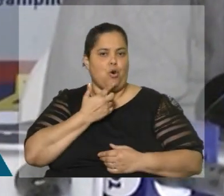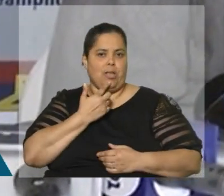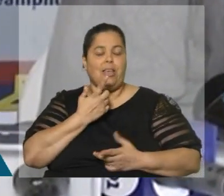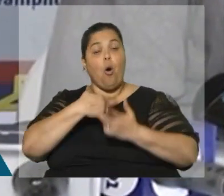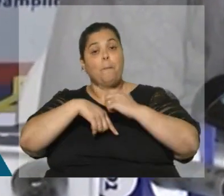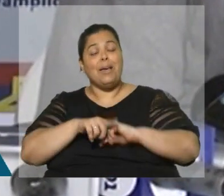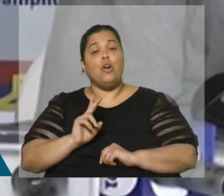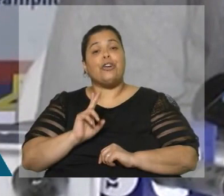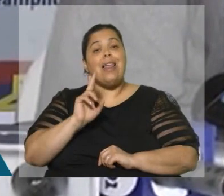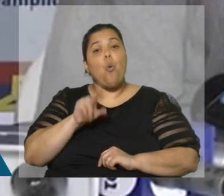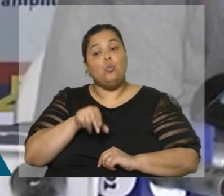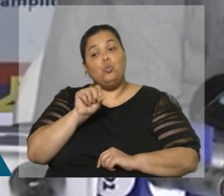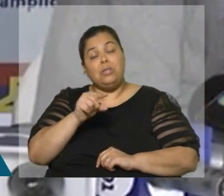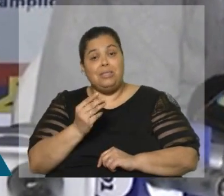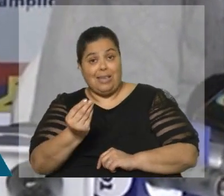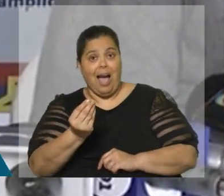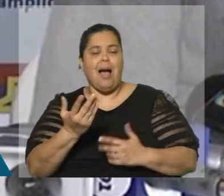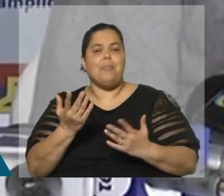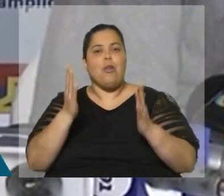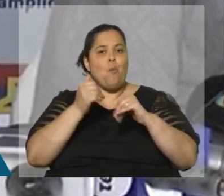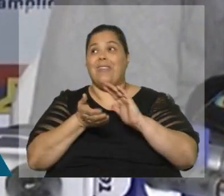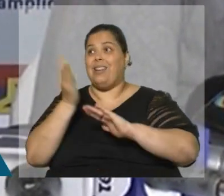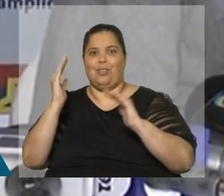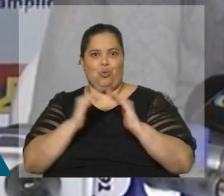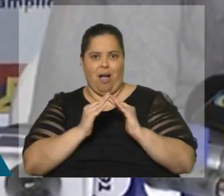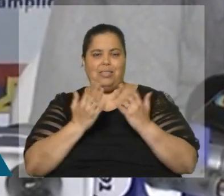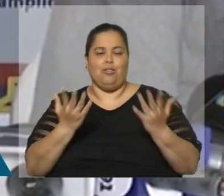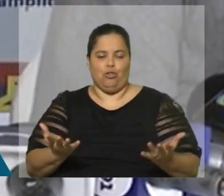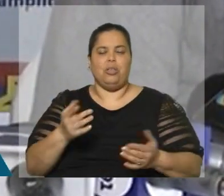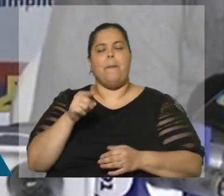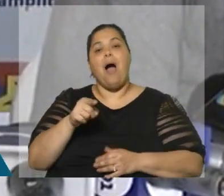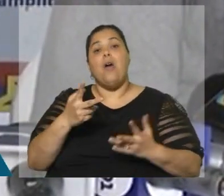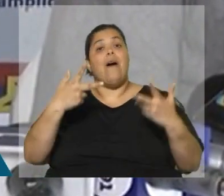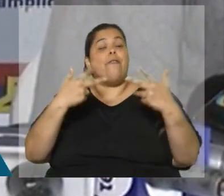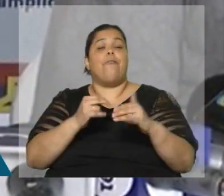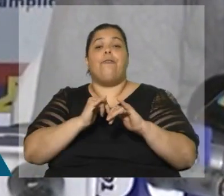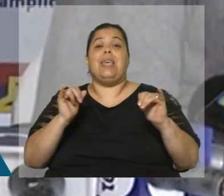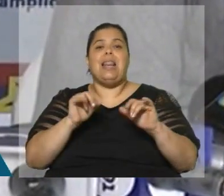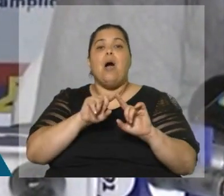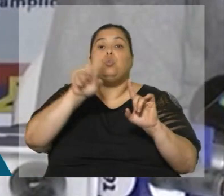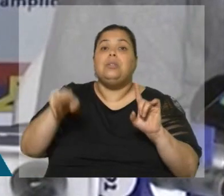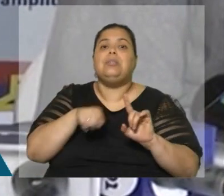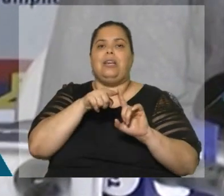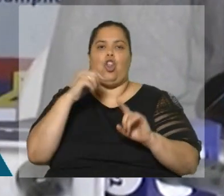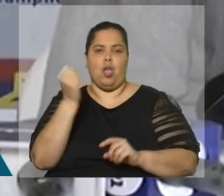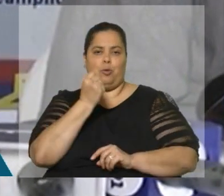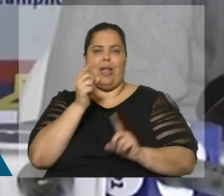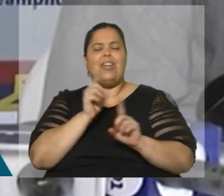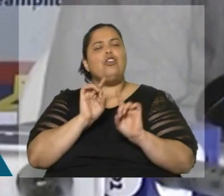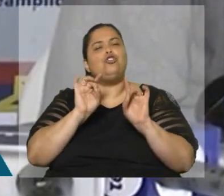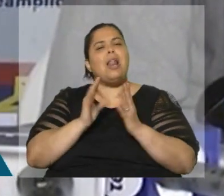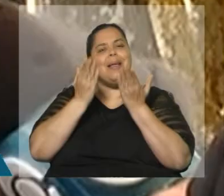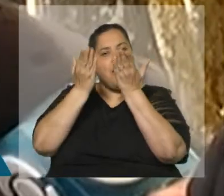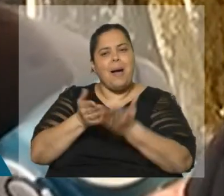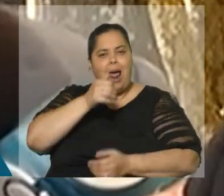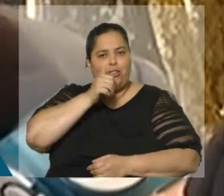a su banca pone fin a un ciclo muy importante, no solo, digamos, para él desde el punto de vista personal